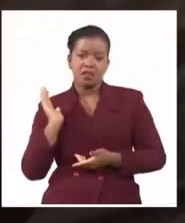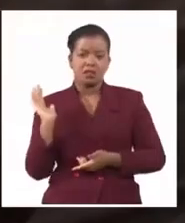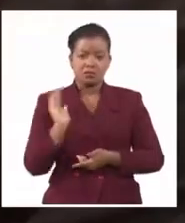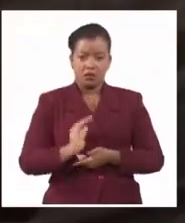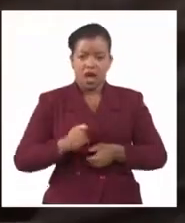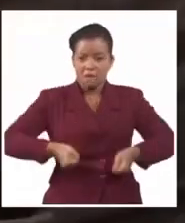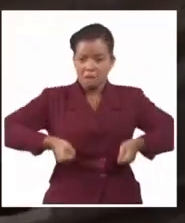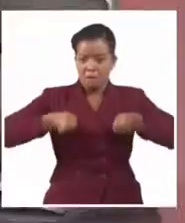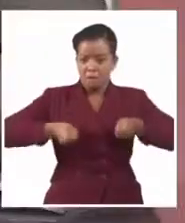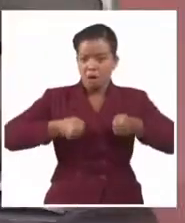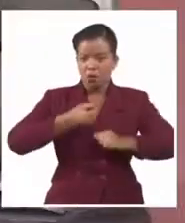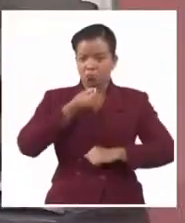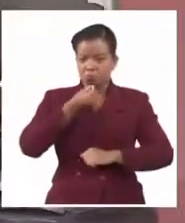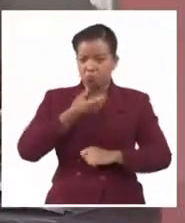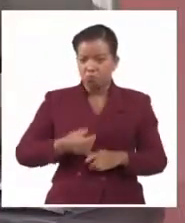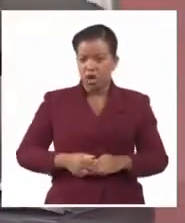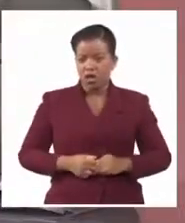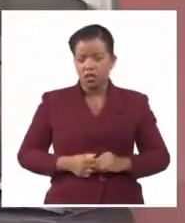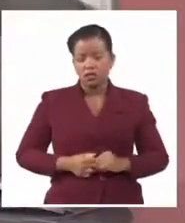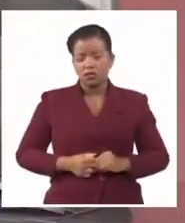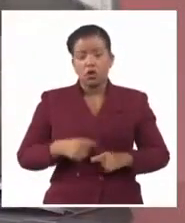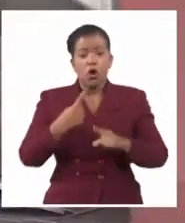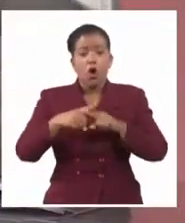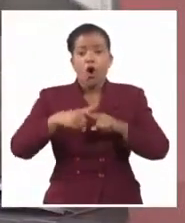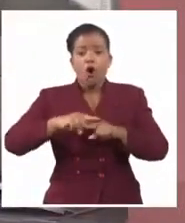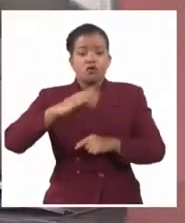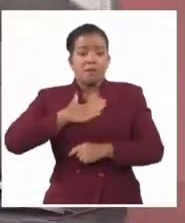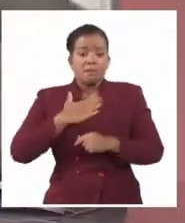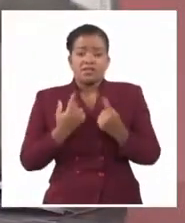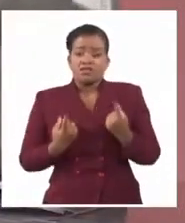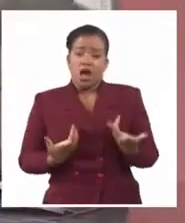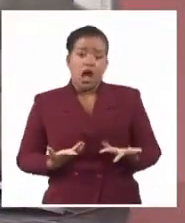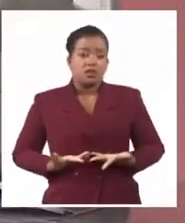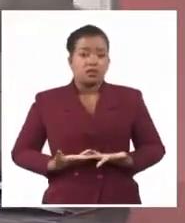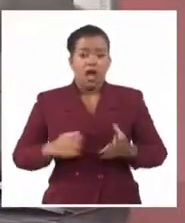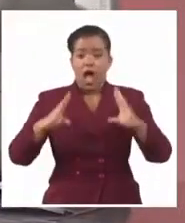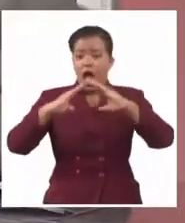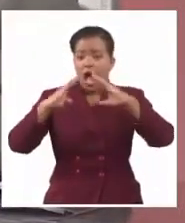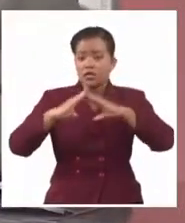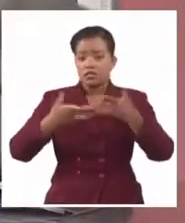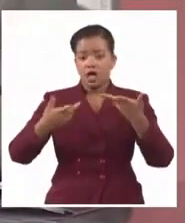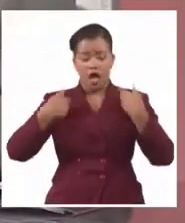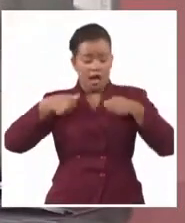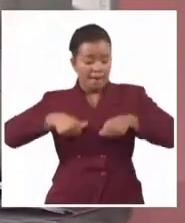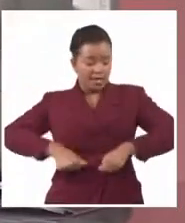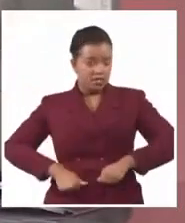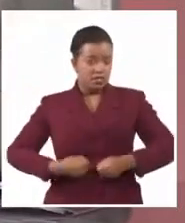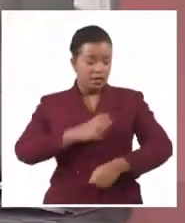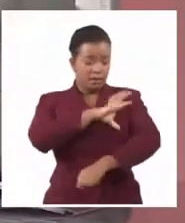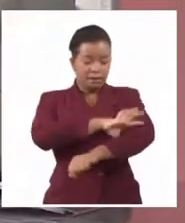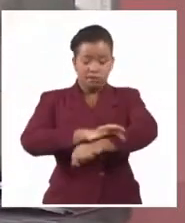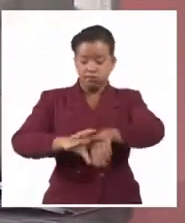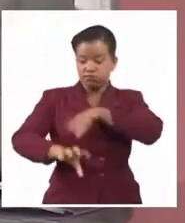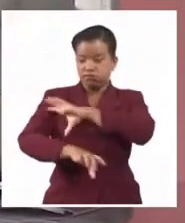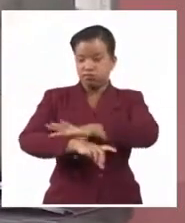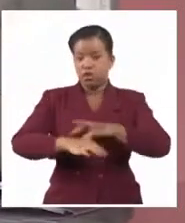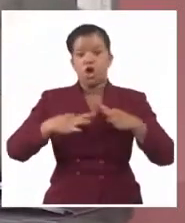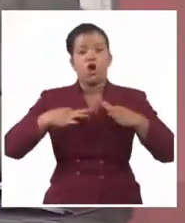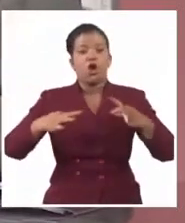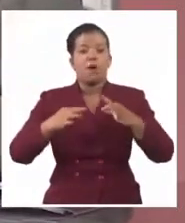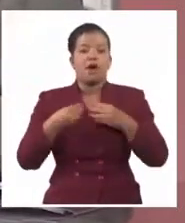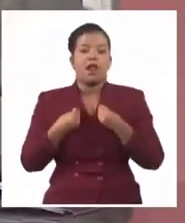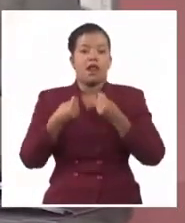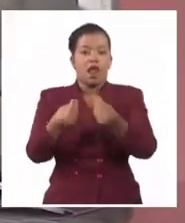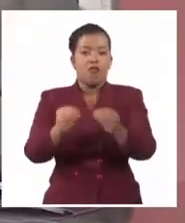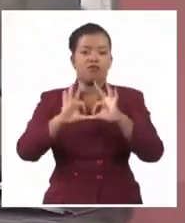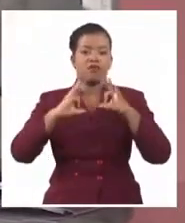todas las cosas que usted tenga para el hogar, su camisa, lo que tiene regalos para los muchachos, lo que tiene. No, no. Si